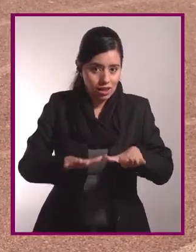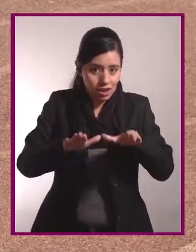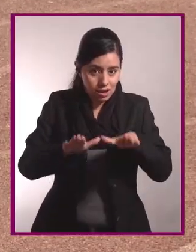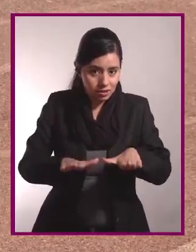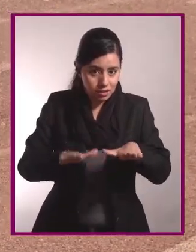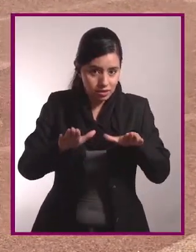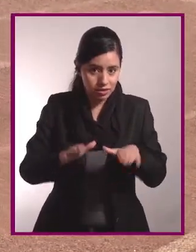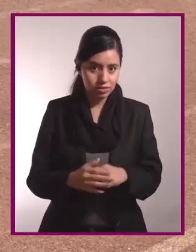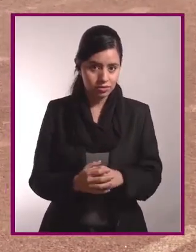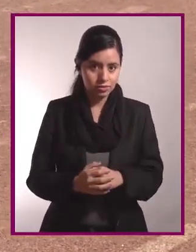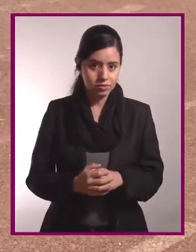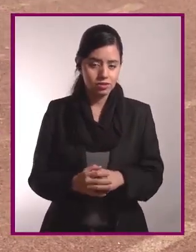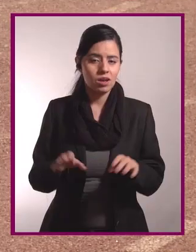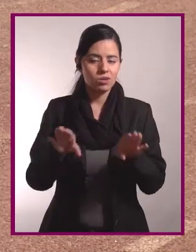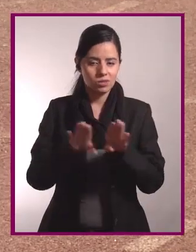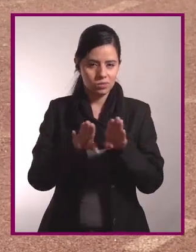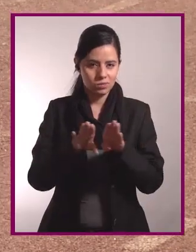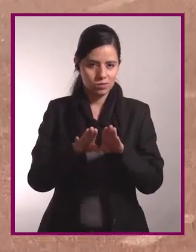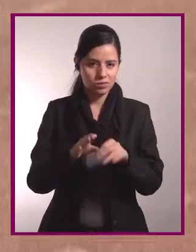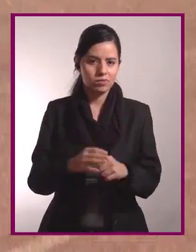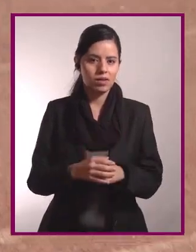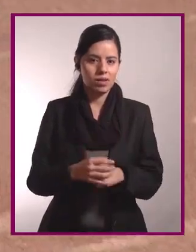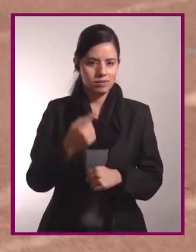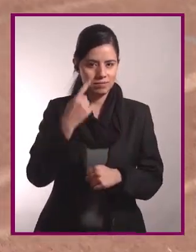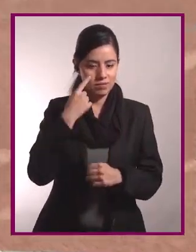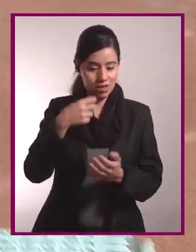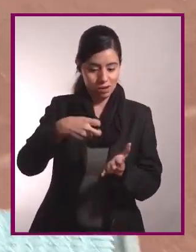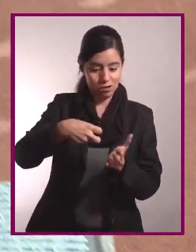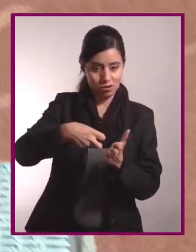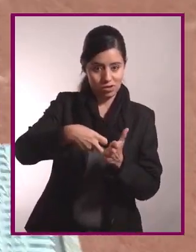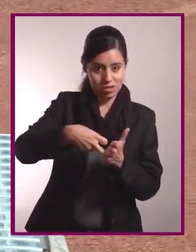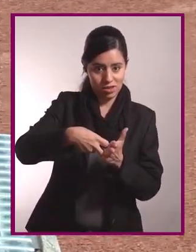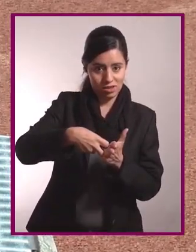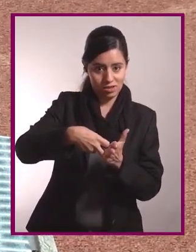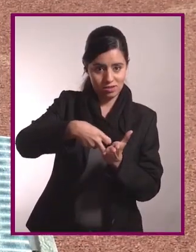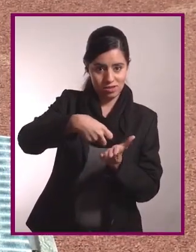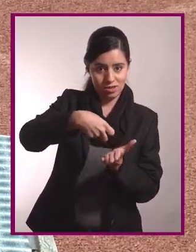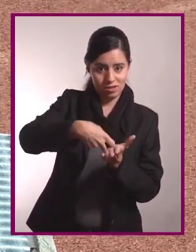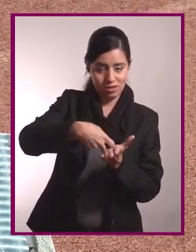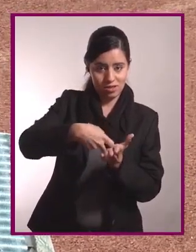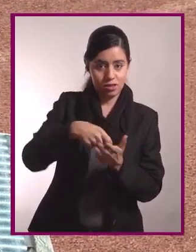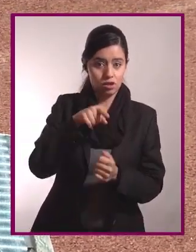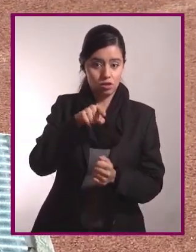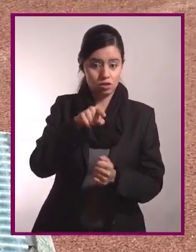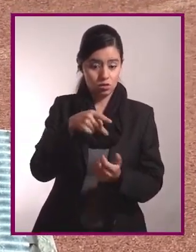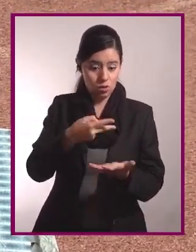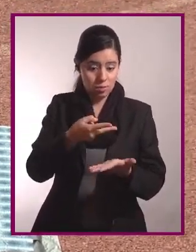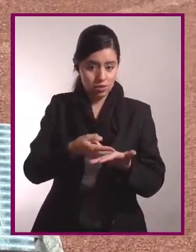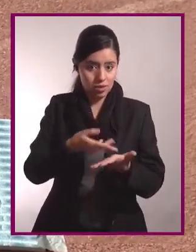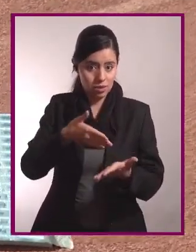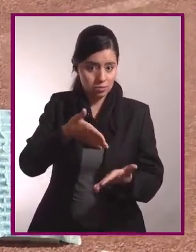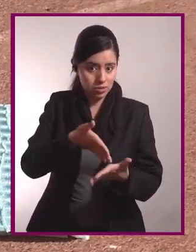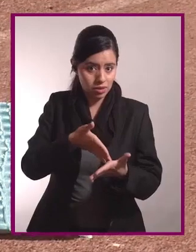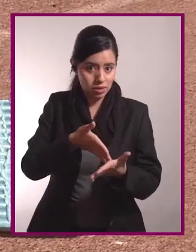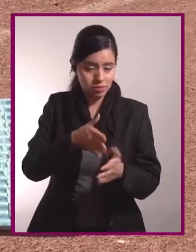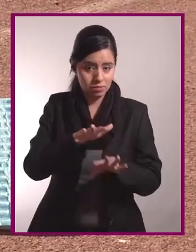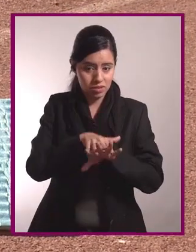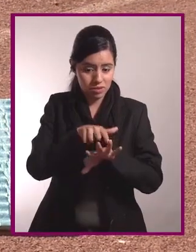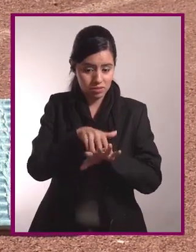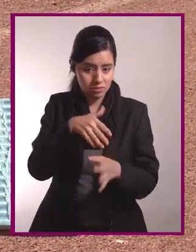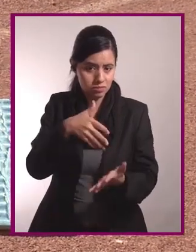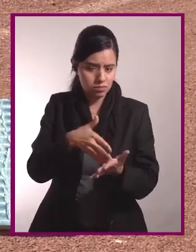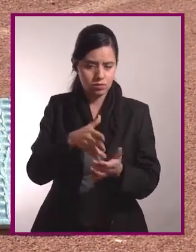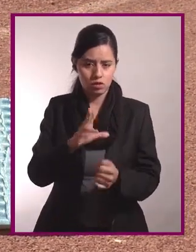con un ejercicio de lagartija, pero sin tanta resistencia. ¿Cómo? Con las rodillas pegadas,